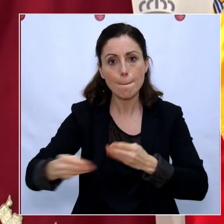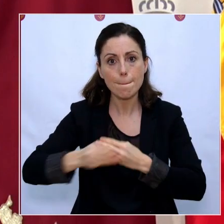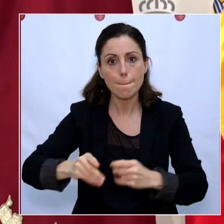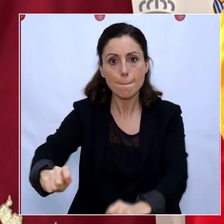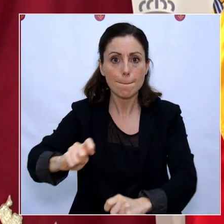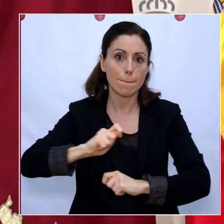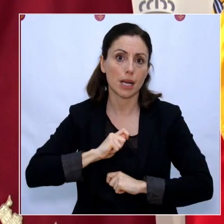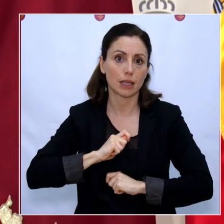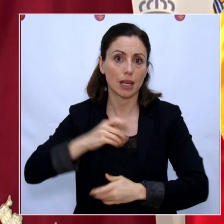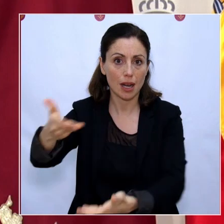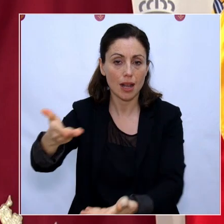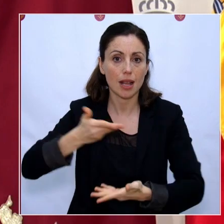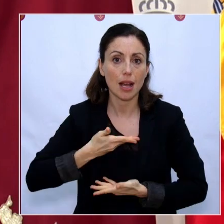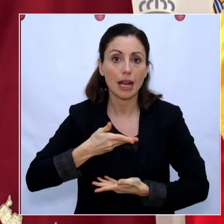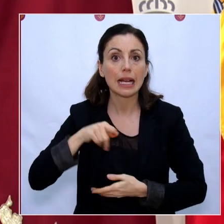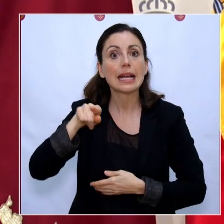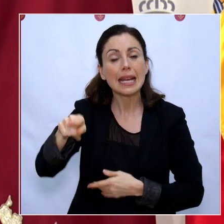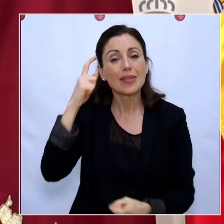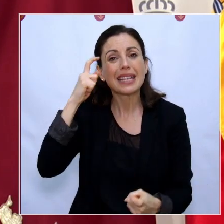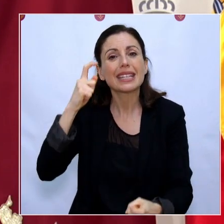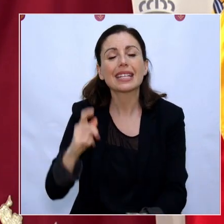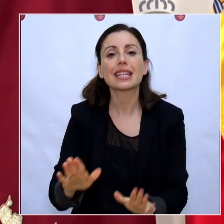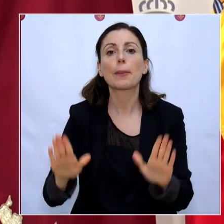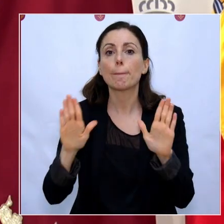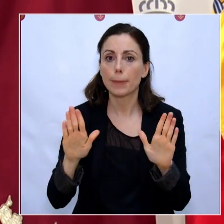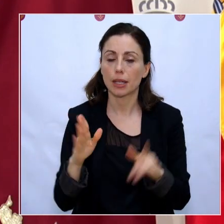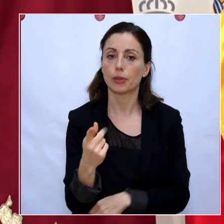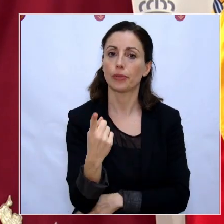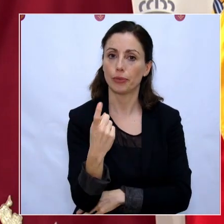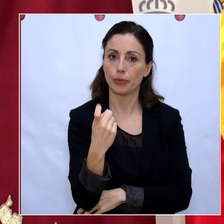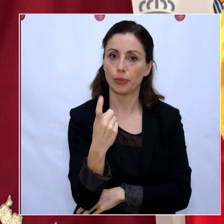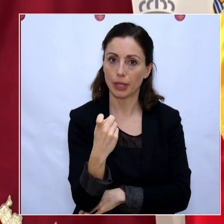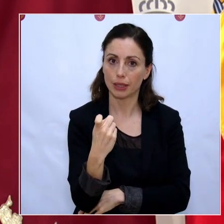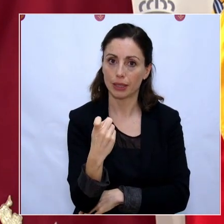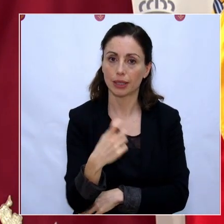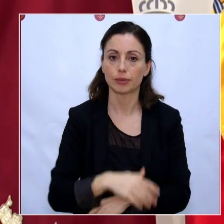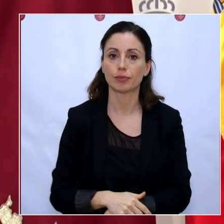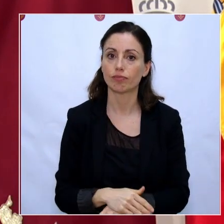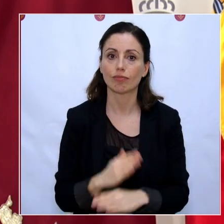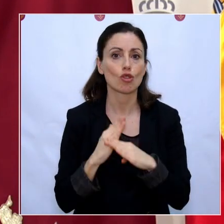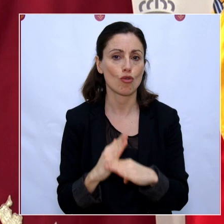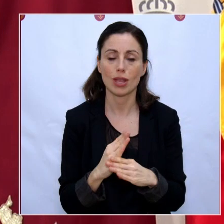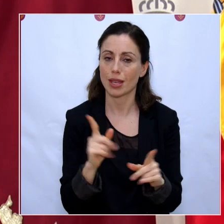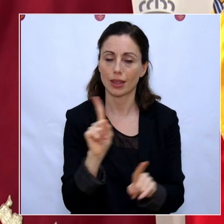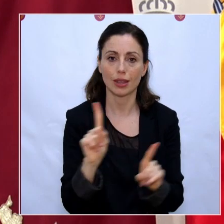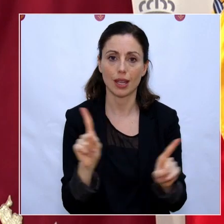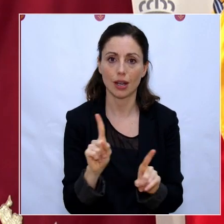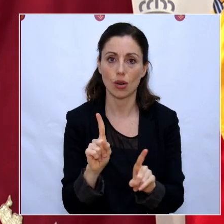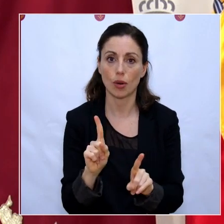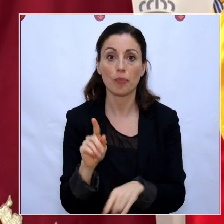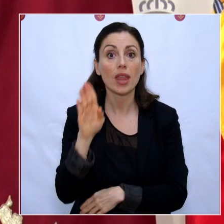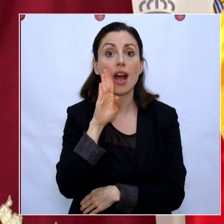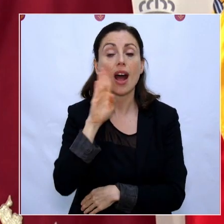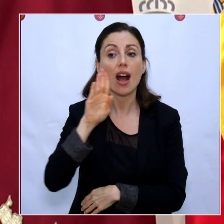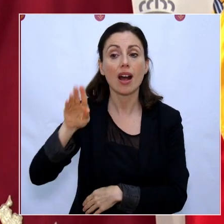Está haciéndolo en la medida de sus posibilidades, pero esto no es suficiente. Y tal y como le he dicho al